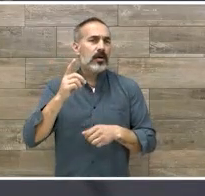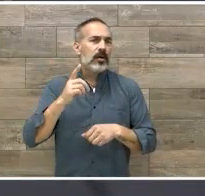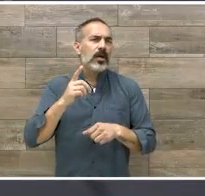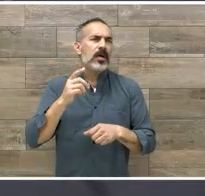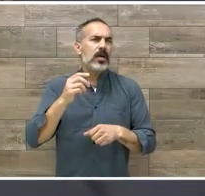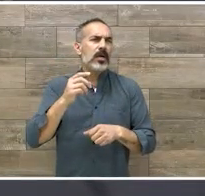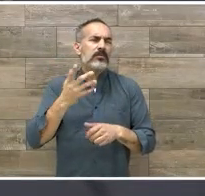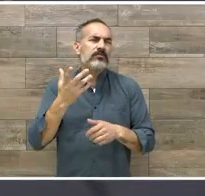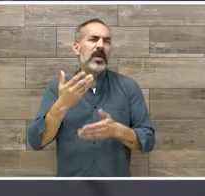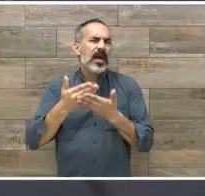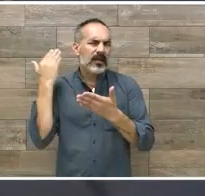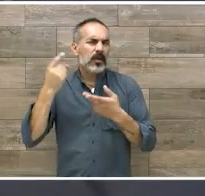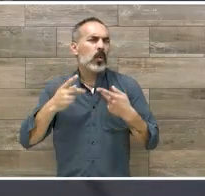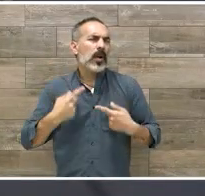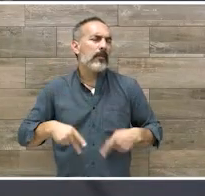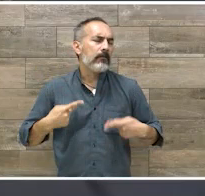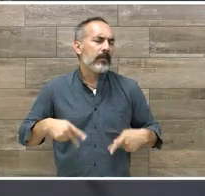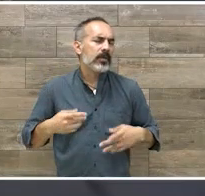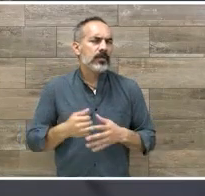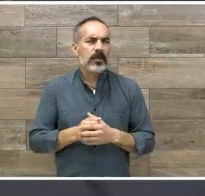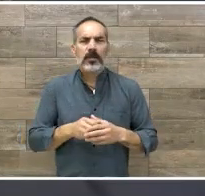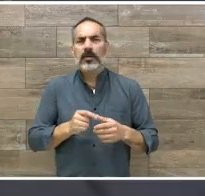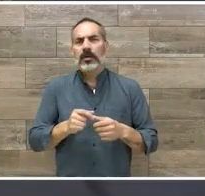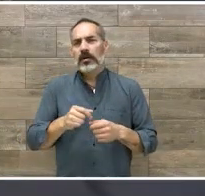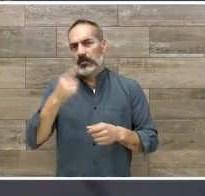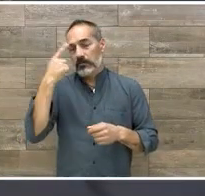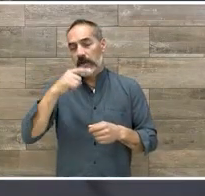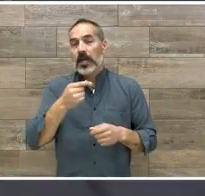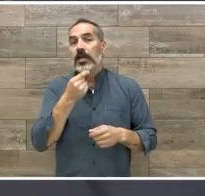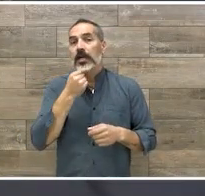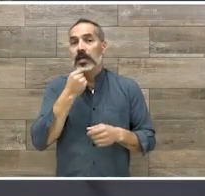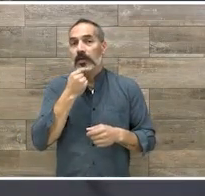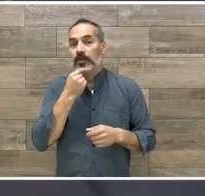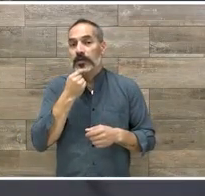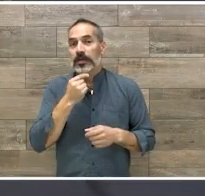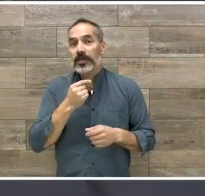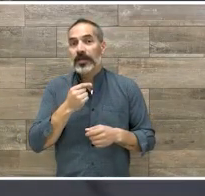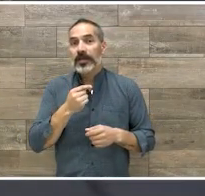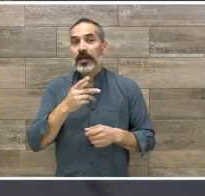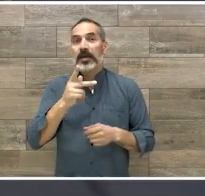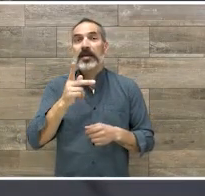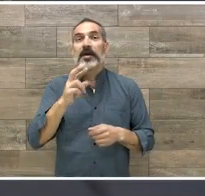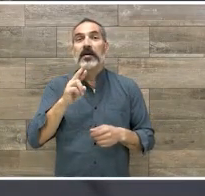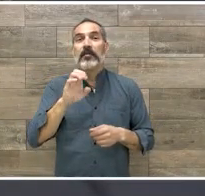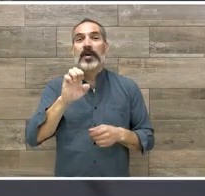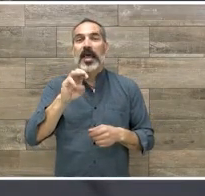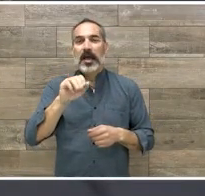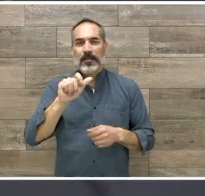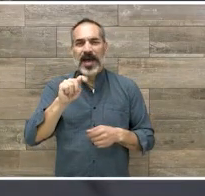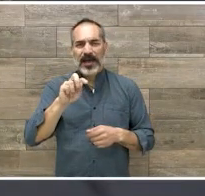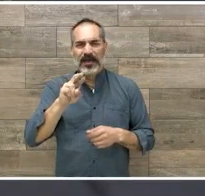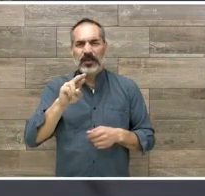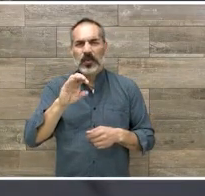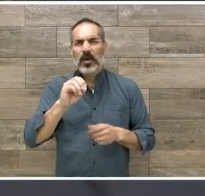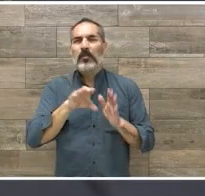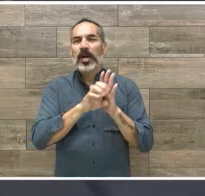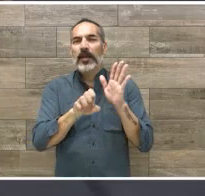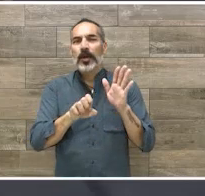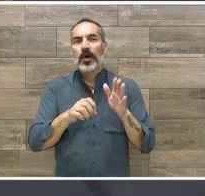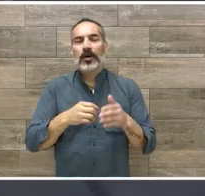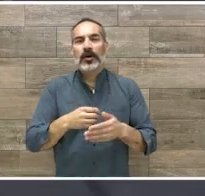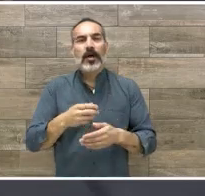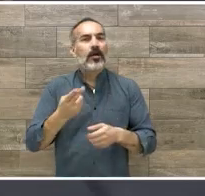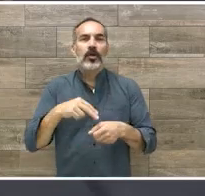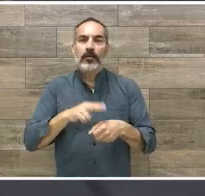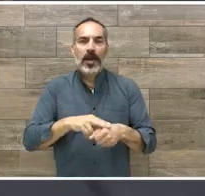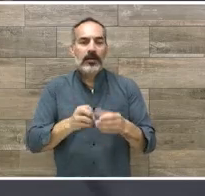todo un proceso de seguimiento en la habilitación, sobre todo de niños prematuros, ¿no? Entonces, esta parte creo que es importante. Y